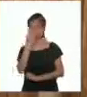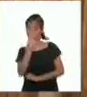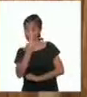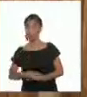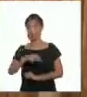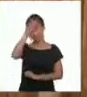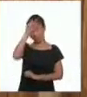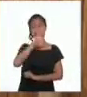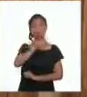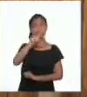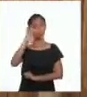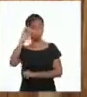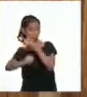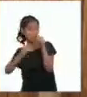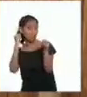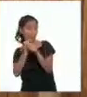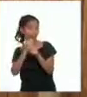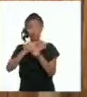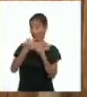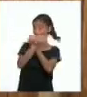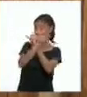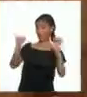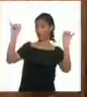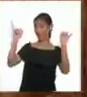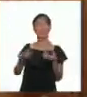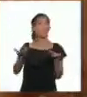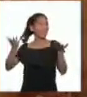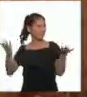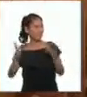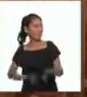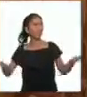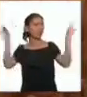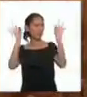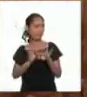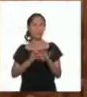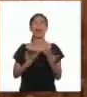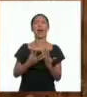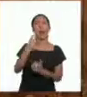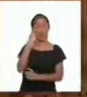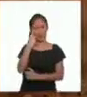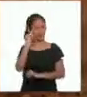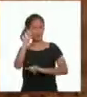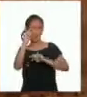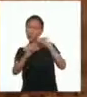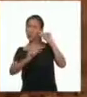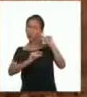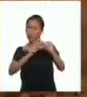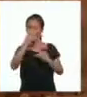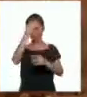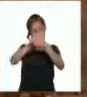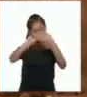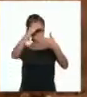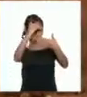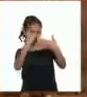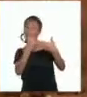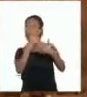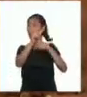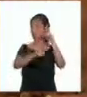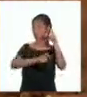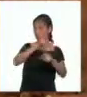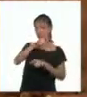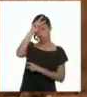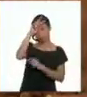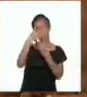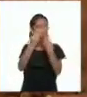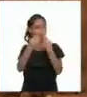Bicentenario es la celebración de los 200 años de la independencia. Y que es importante conocer el proceso en el que muchas peruanas y peruanos